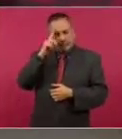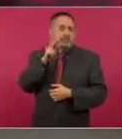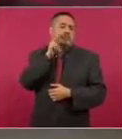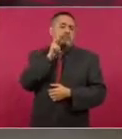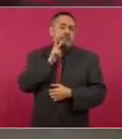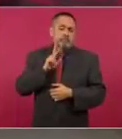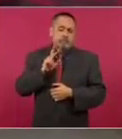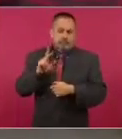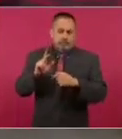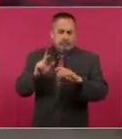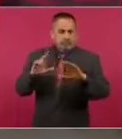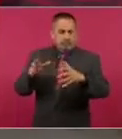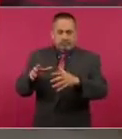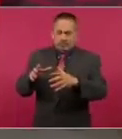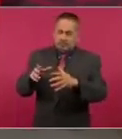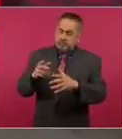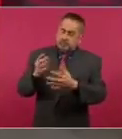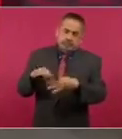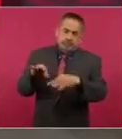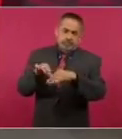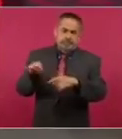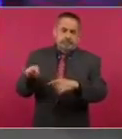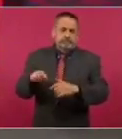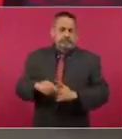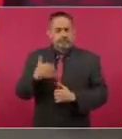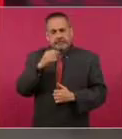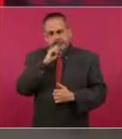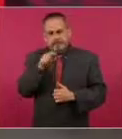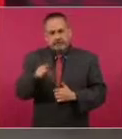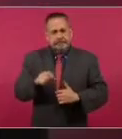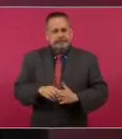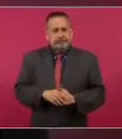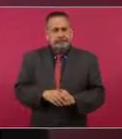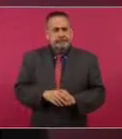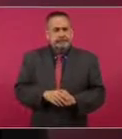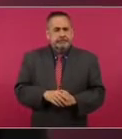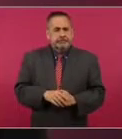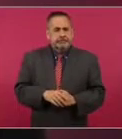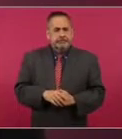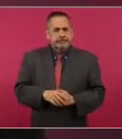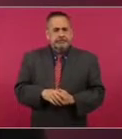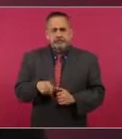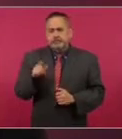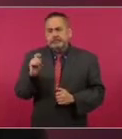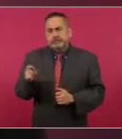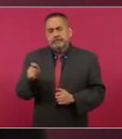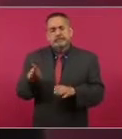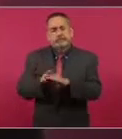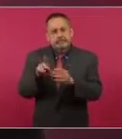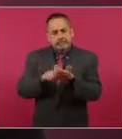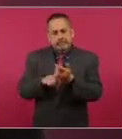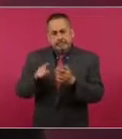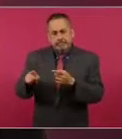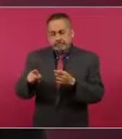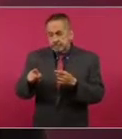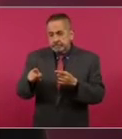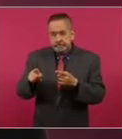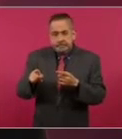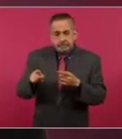petrolero y todos los vencimientos